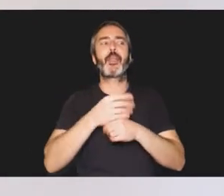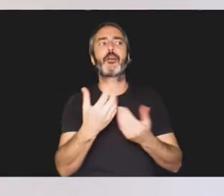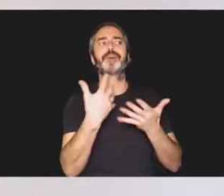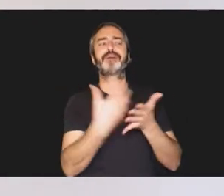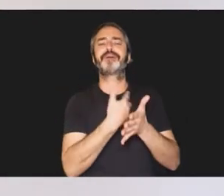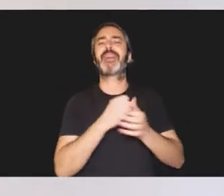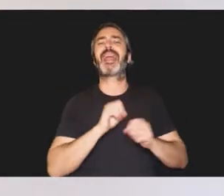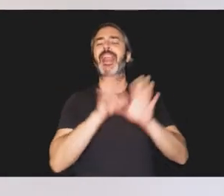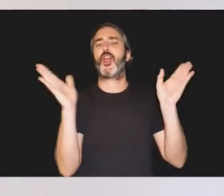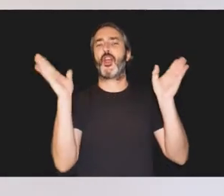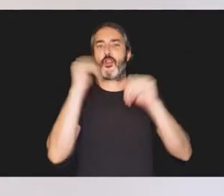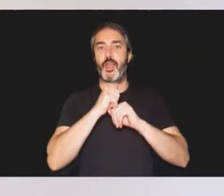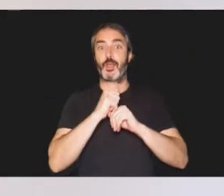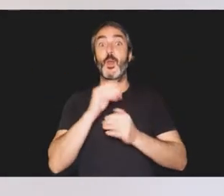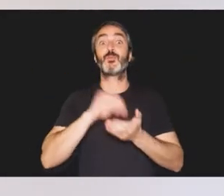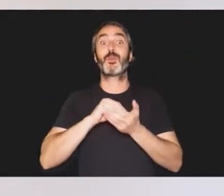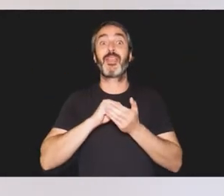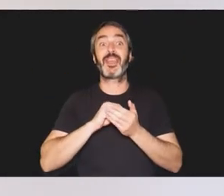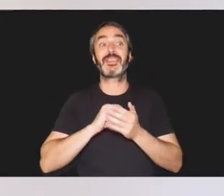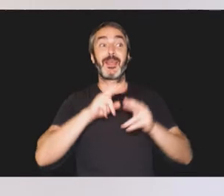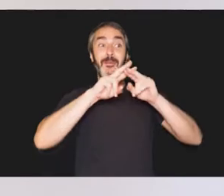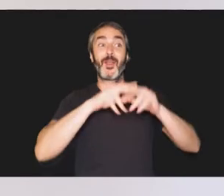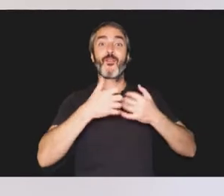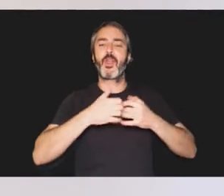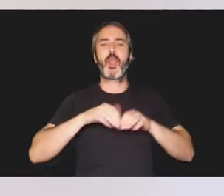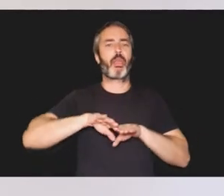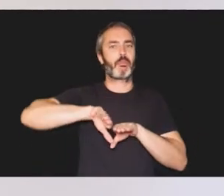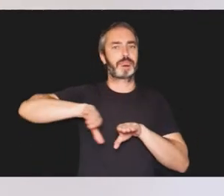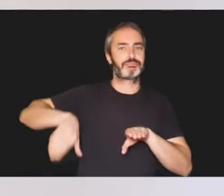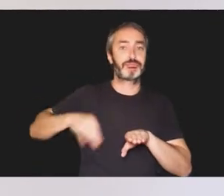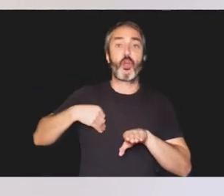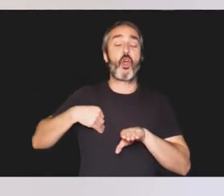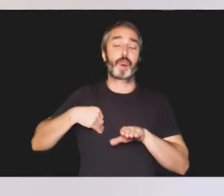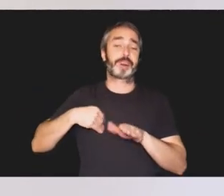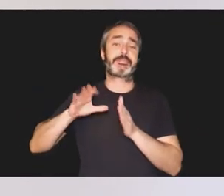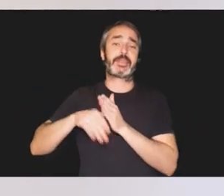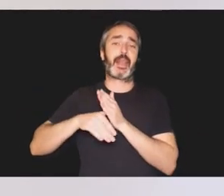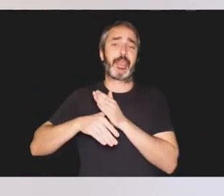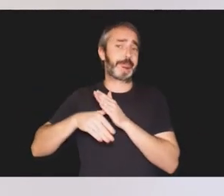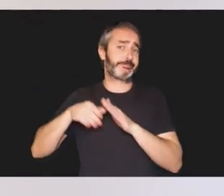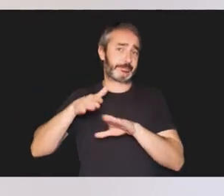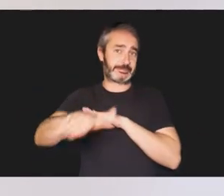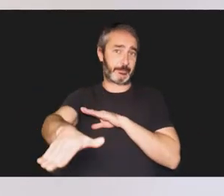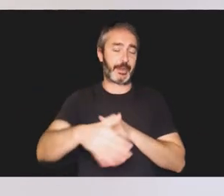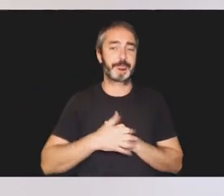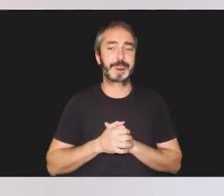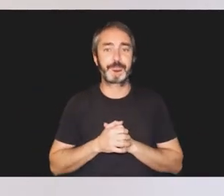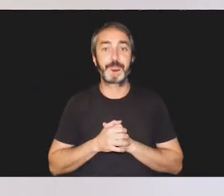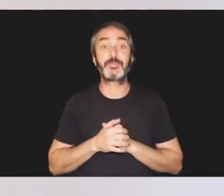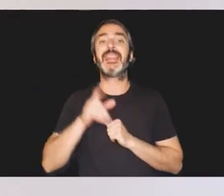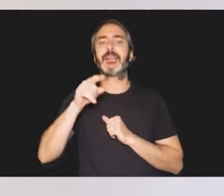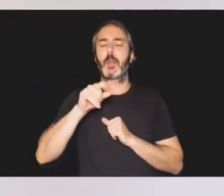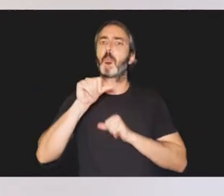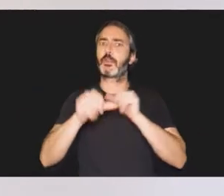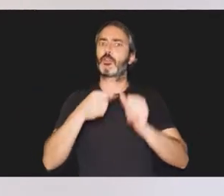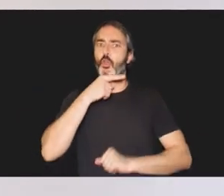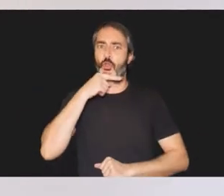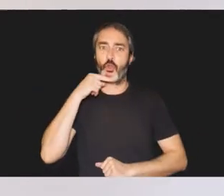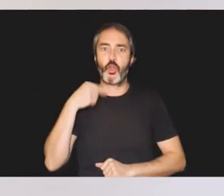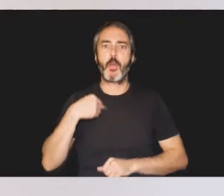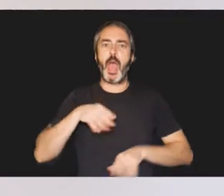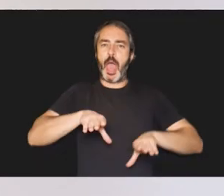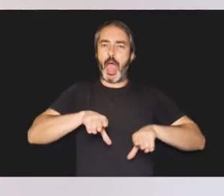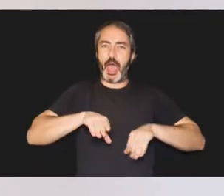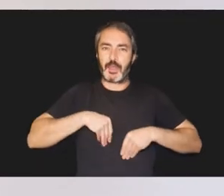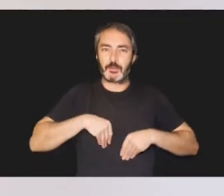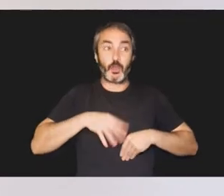se suma que a veces la valoración funcional queda en un segundo plano o se retrasa indefinidamente. Y luego está la parte del proceso de duelo. La